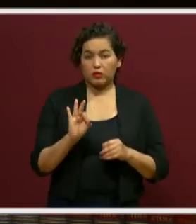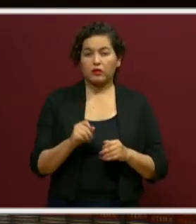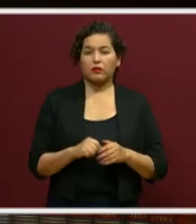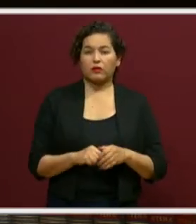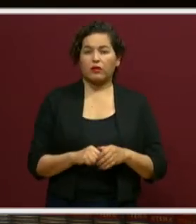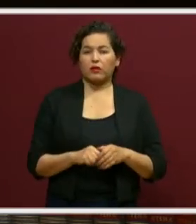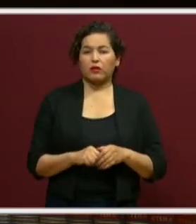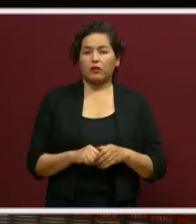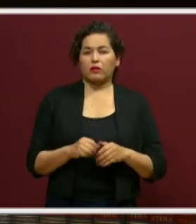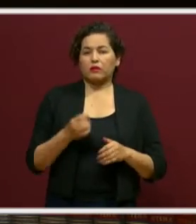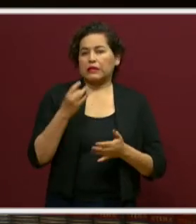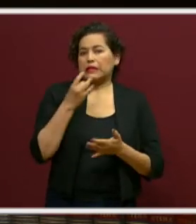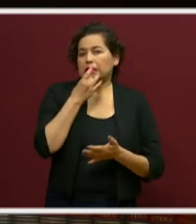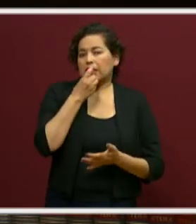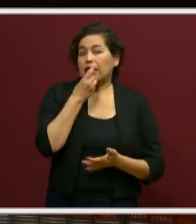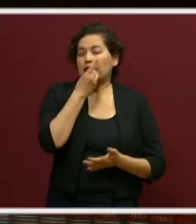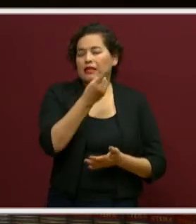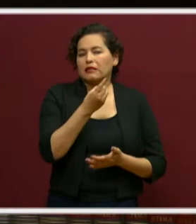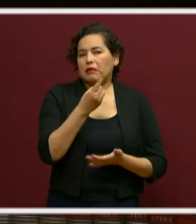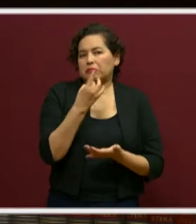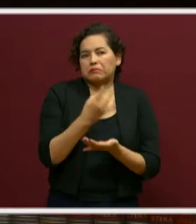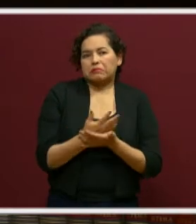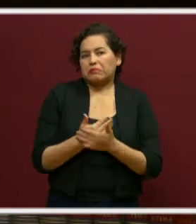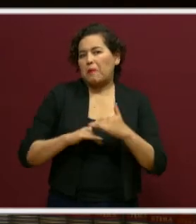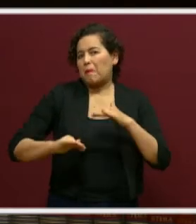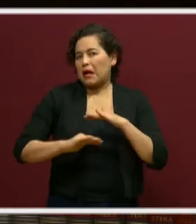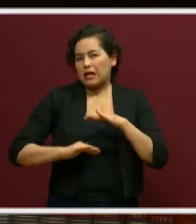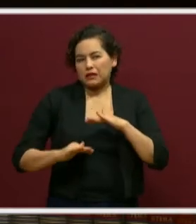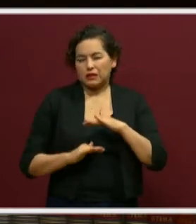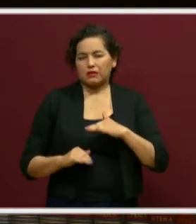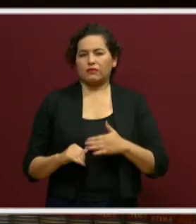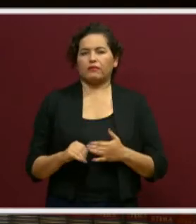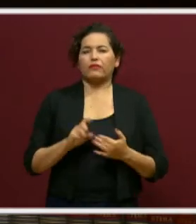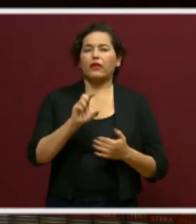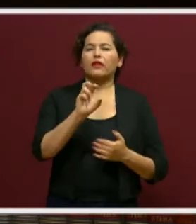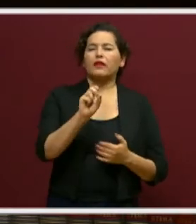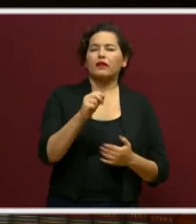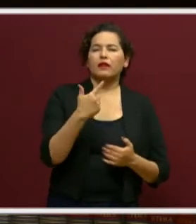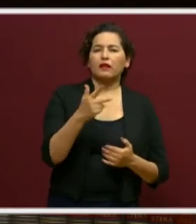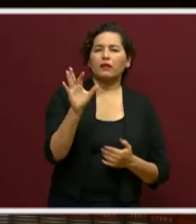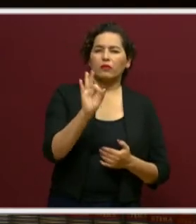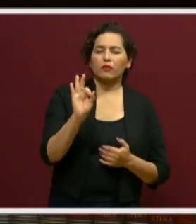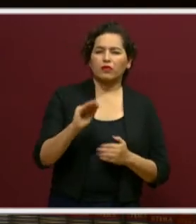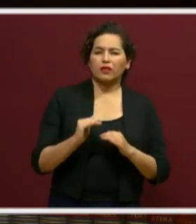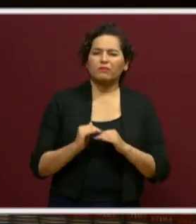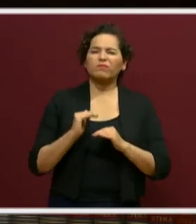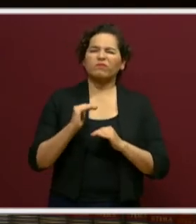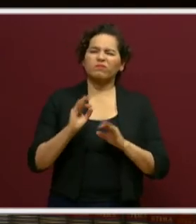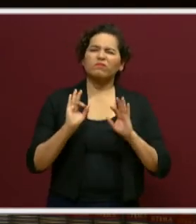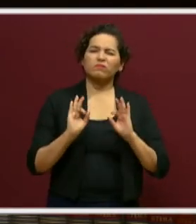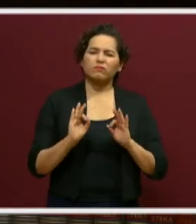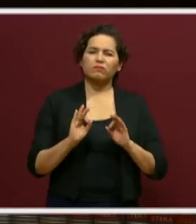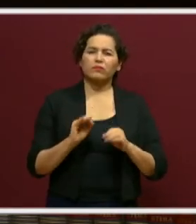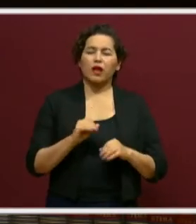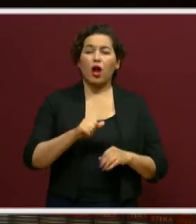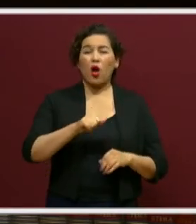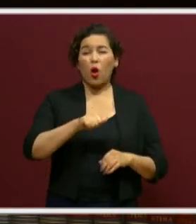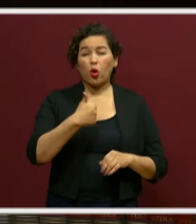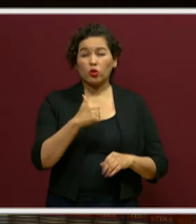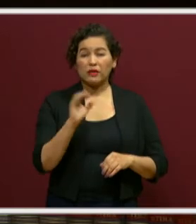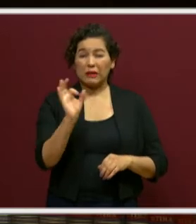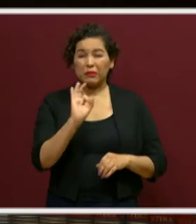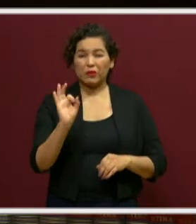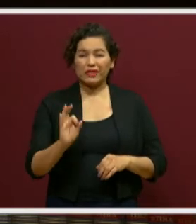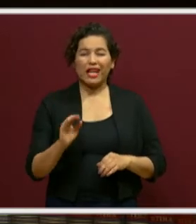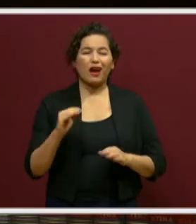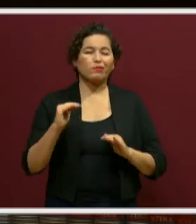solo básico, el 37% satisfactorio, el 11% insuficiente